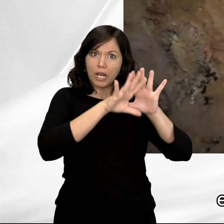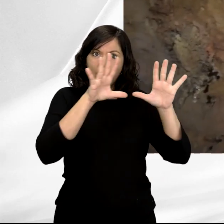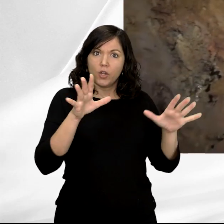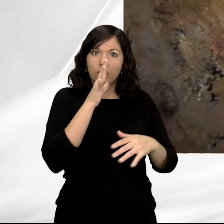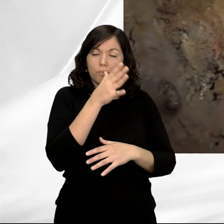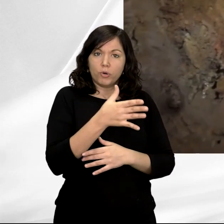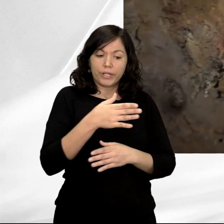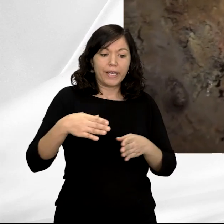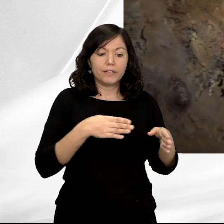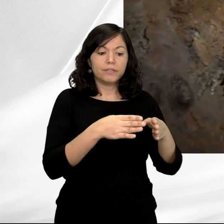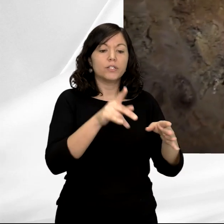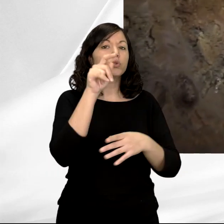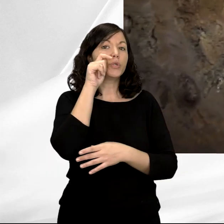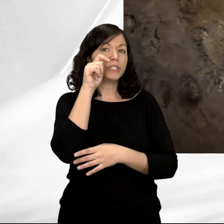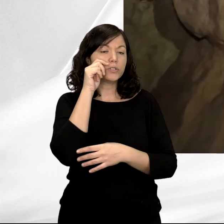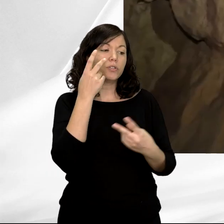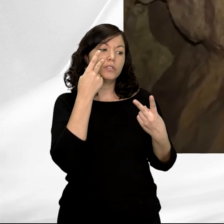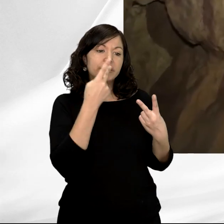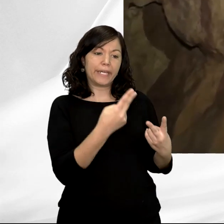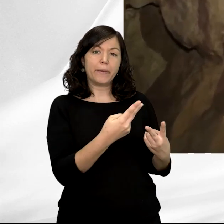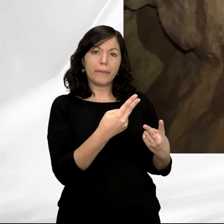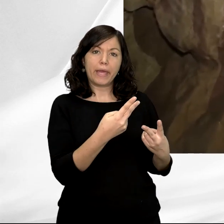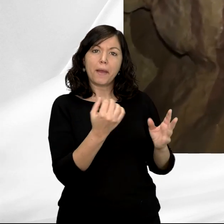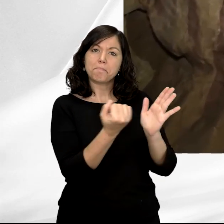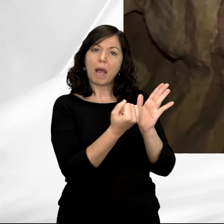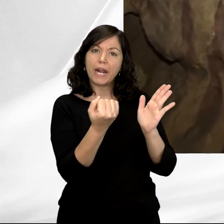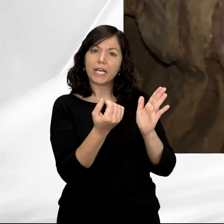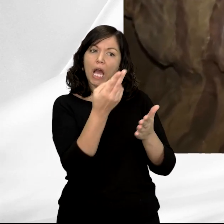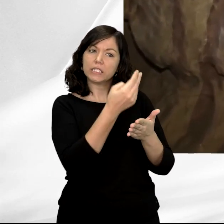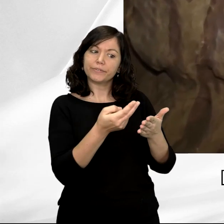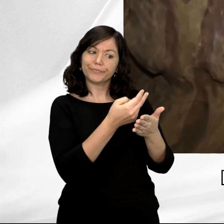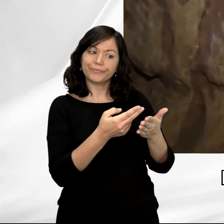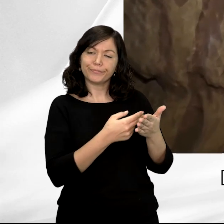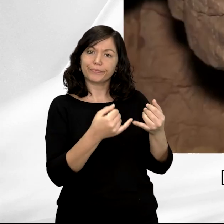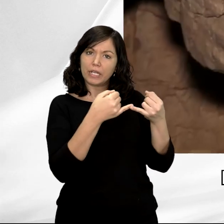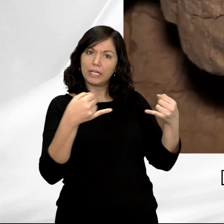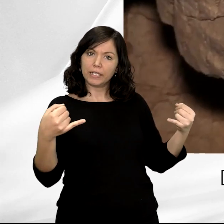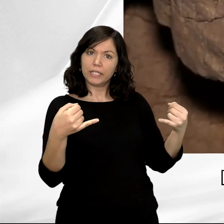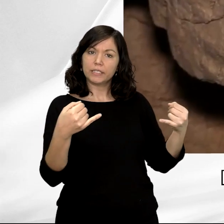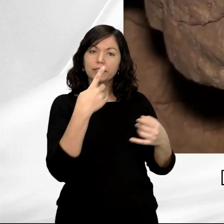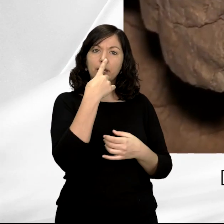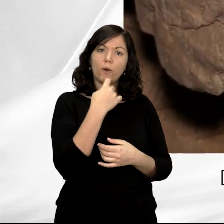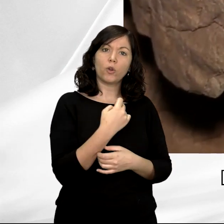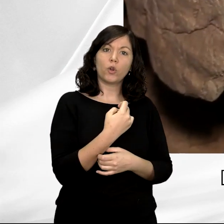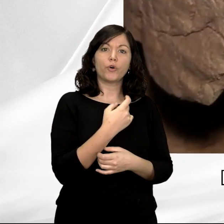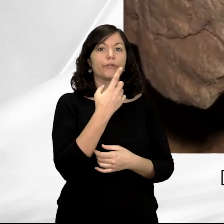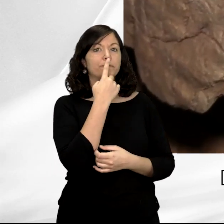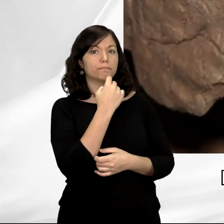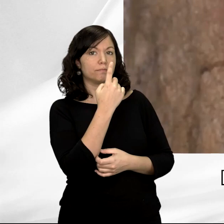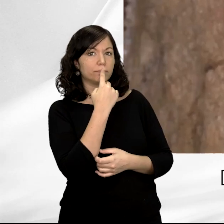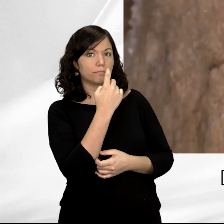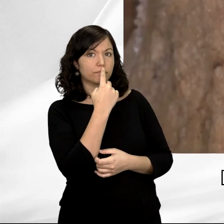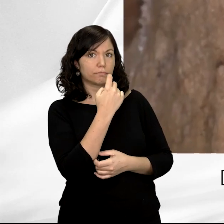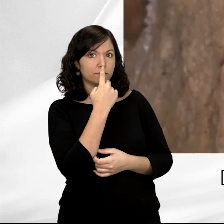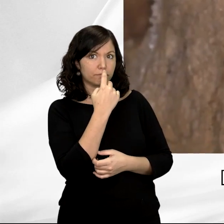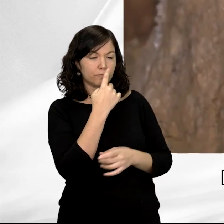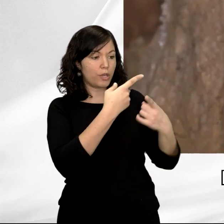dentro de lo que es el recorrido turístico se pueden apreciar marcas, trazos, líneas de color rojo en diferentes